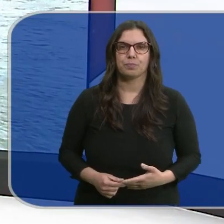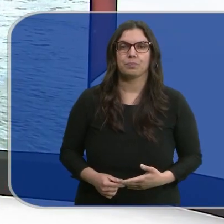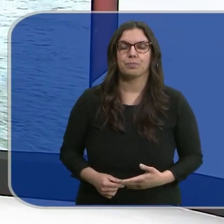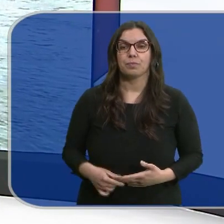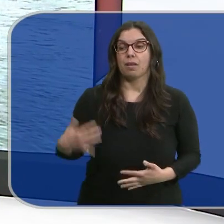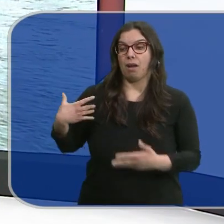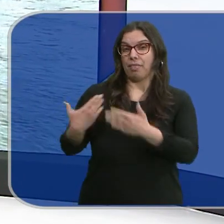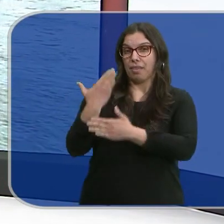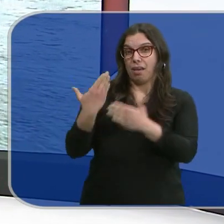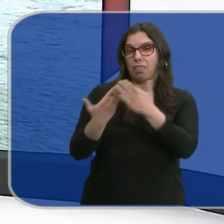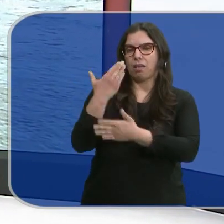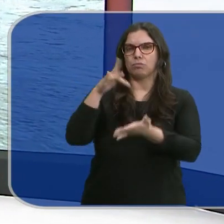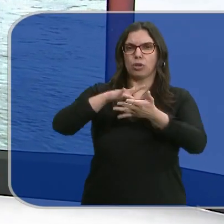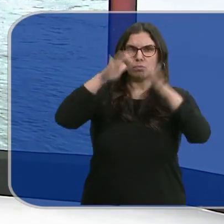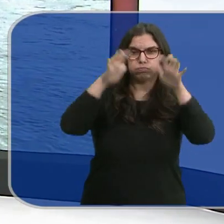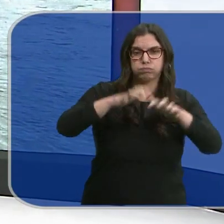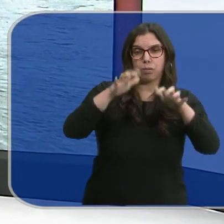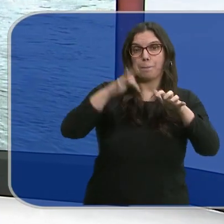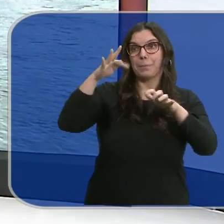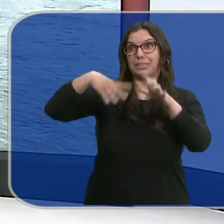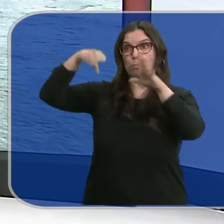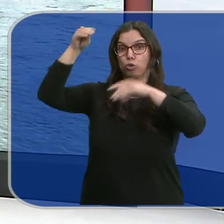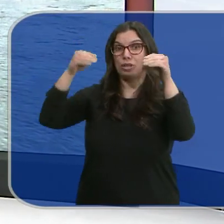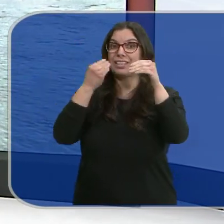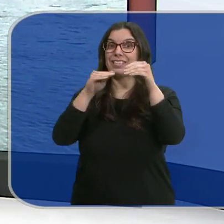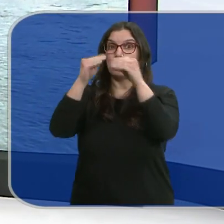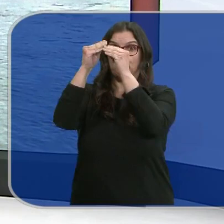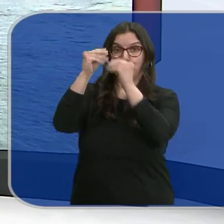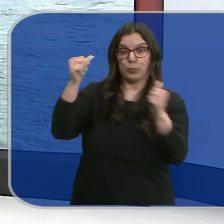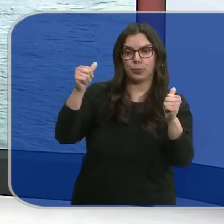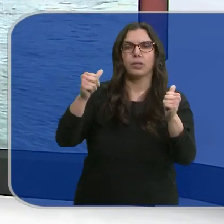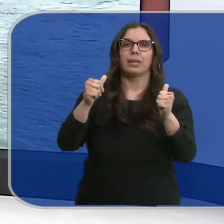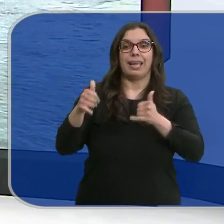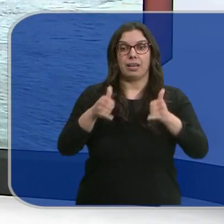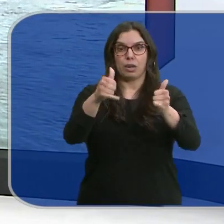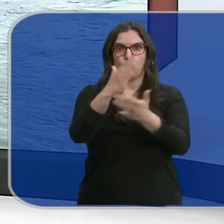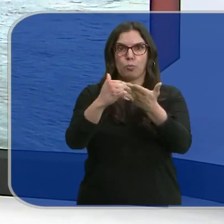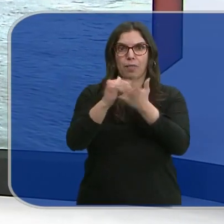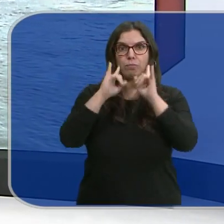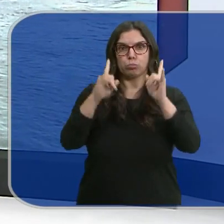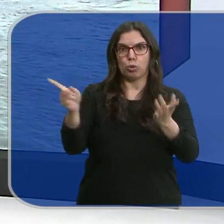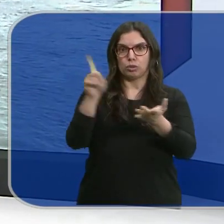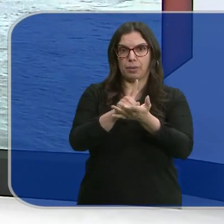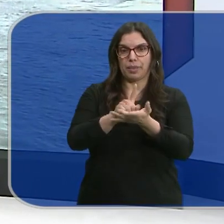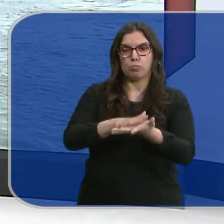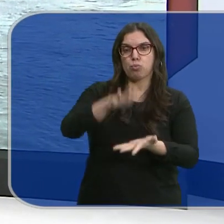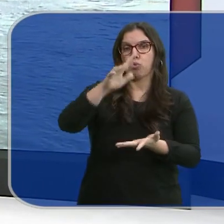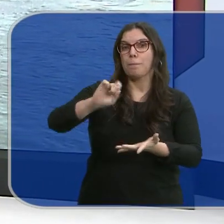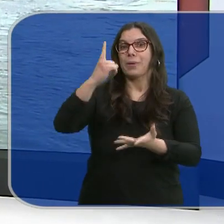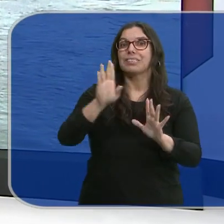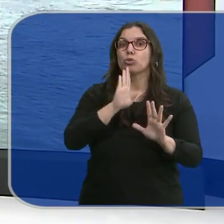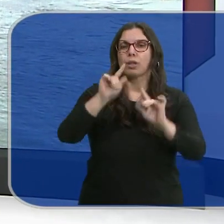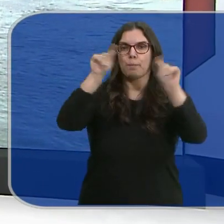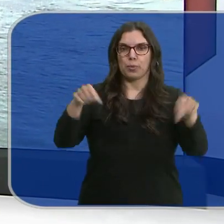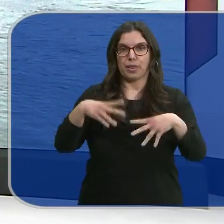Las precipitaciones de los últimos días y el deshielo de la montaña han vuelto a activar todas las alarmas en los ríos de la comunidad, especialmente en la provincia de